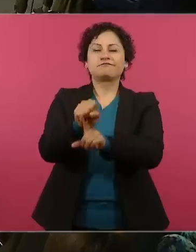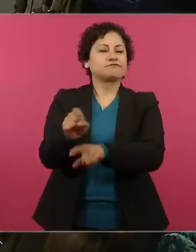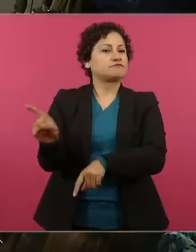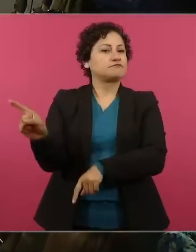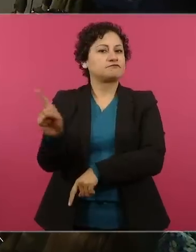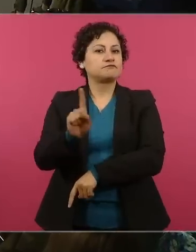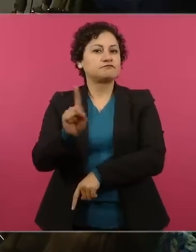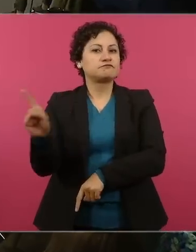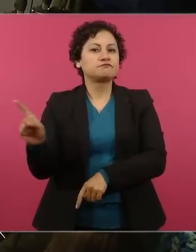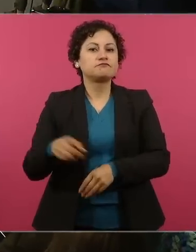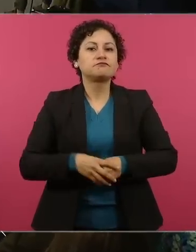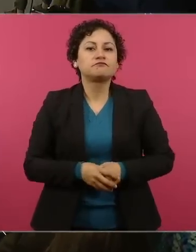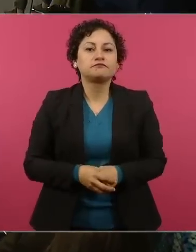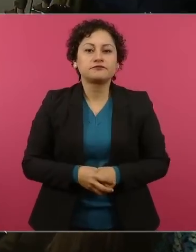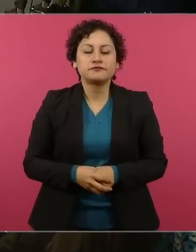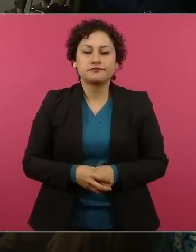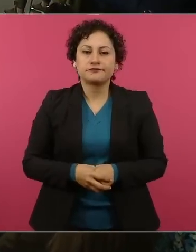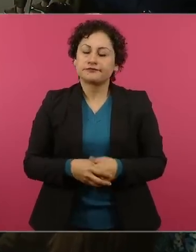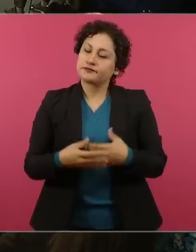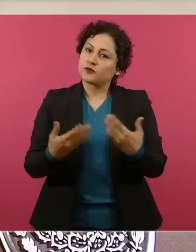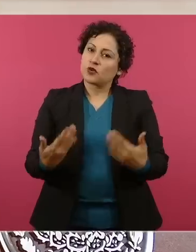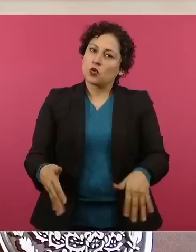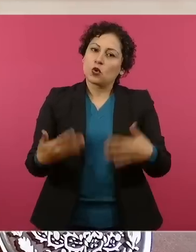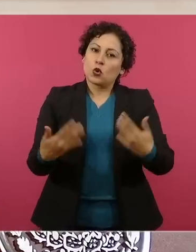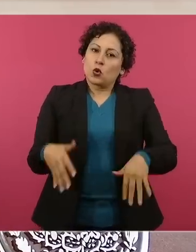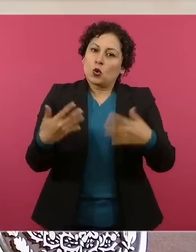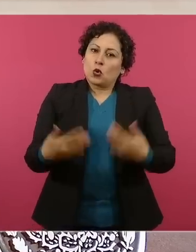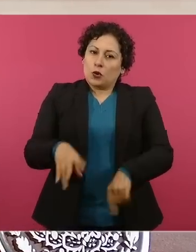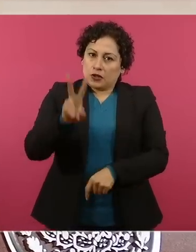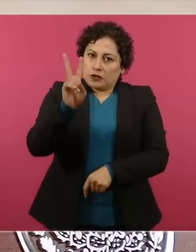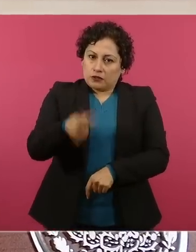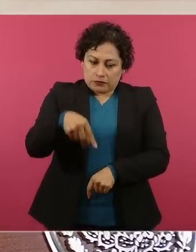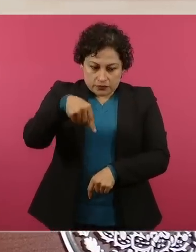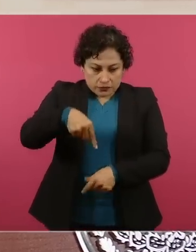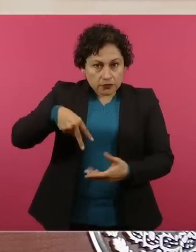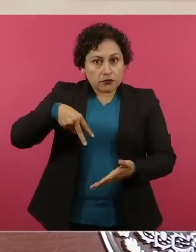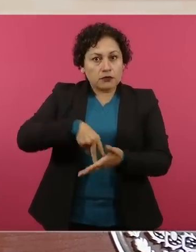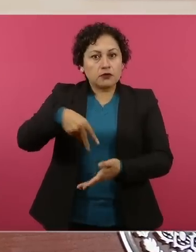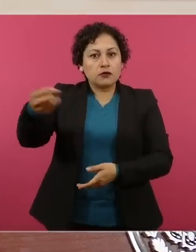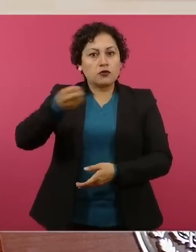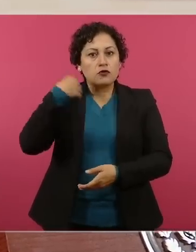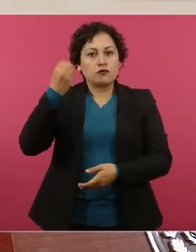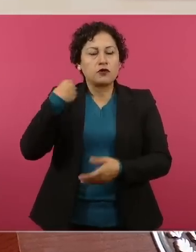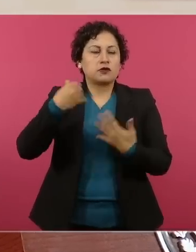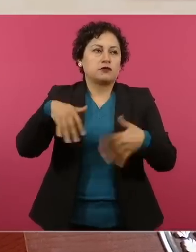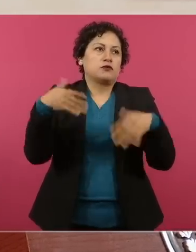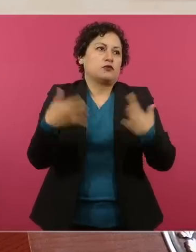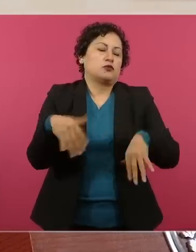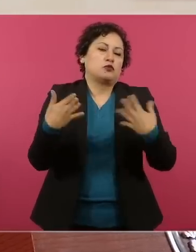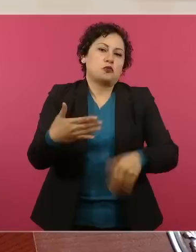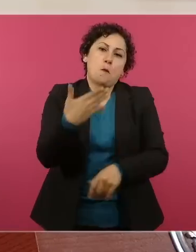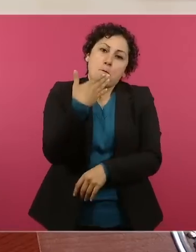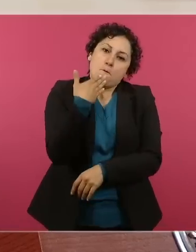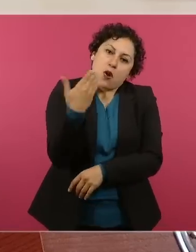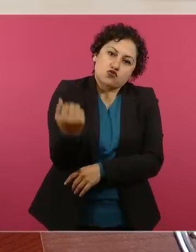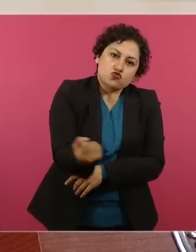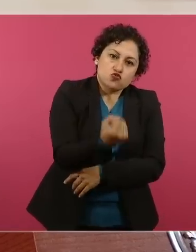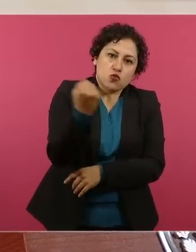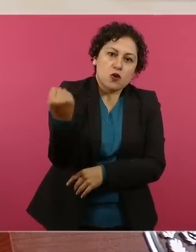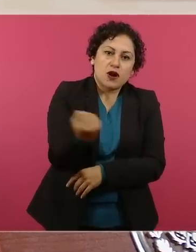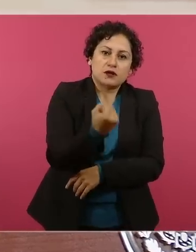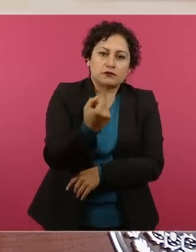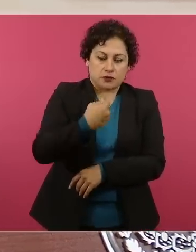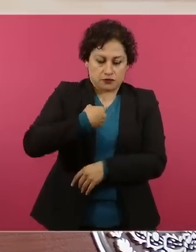que tenemos este medio estas mañaneras para poder